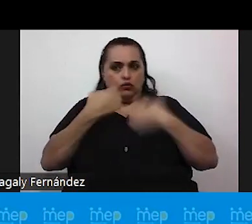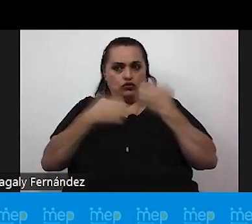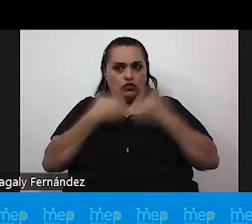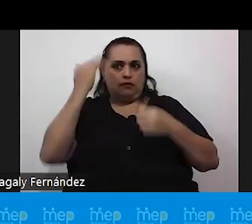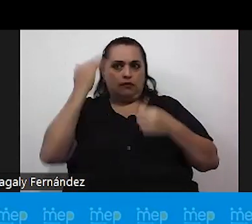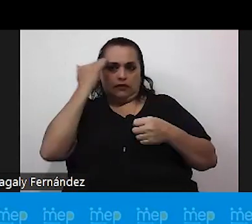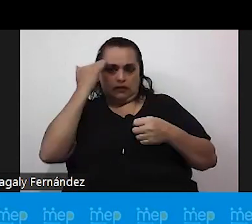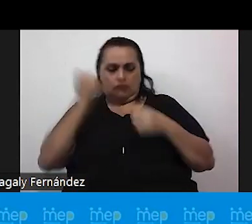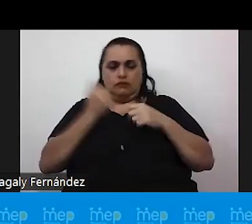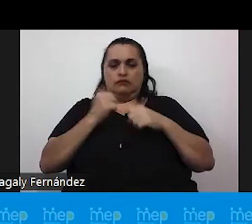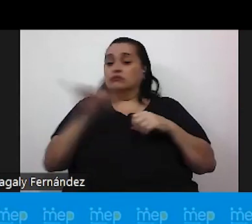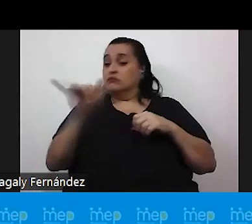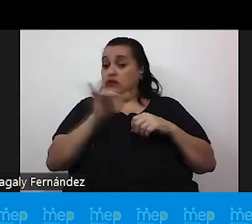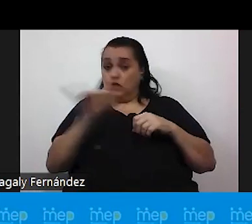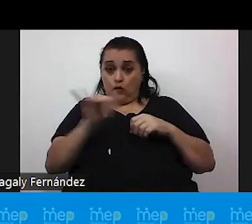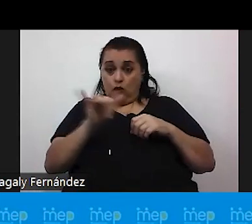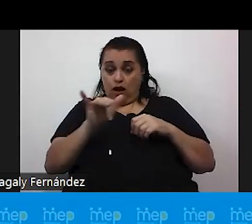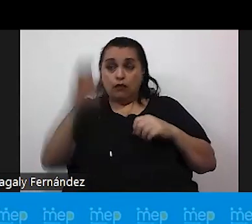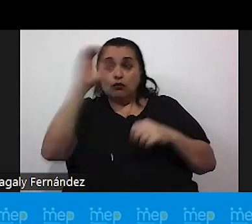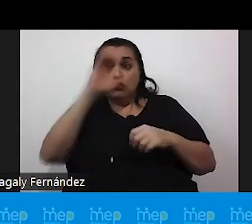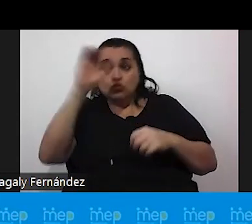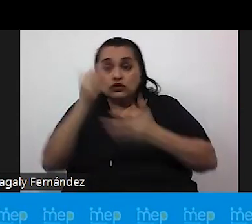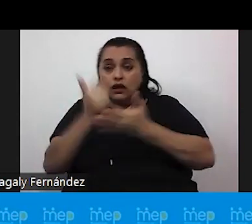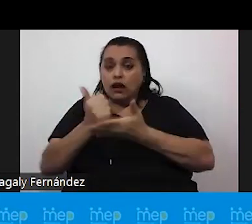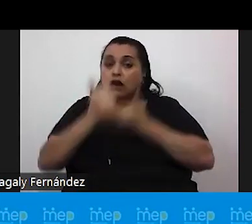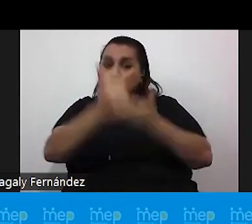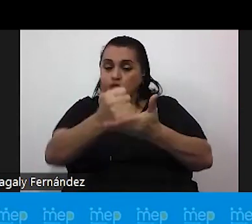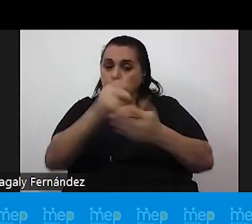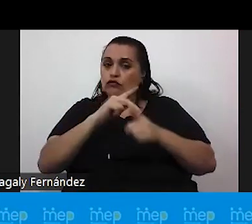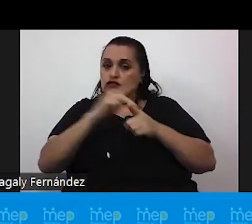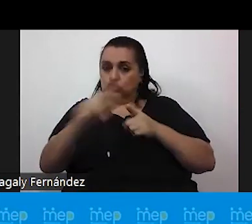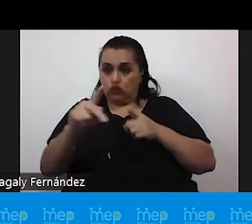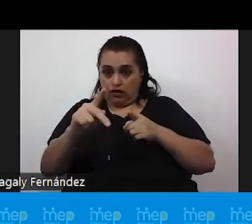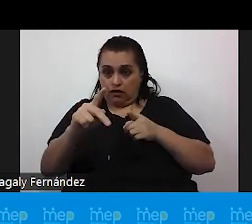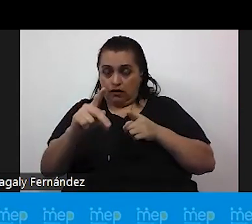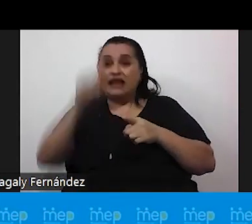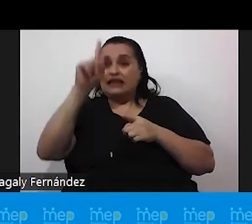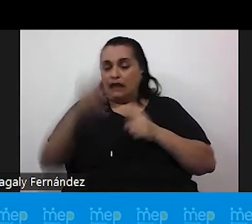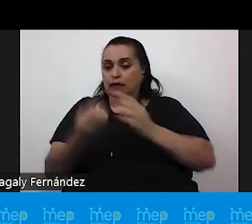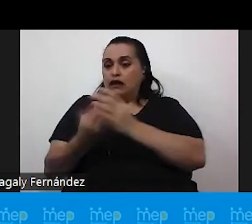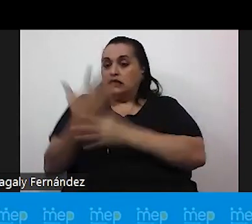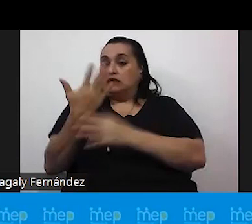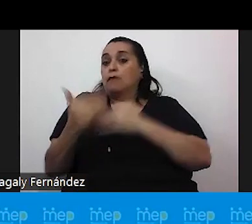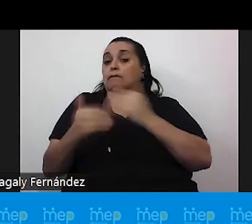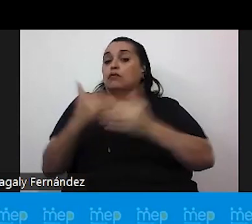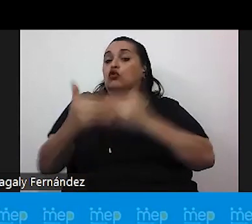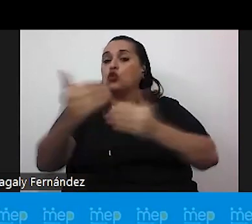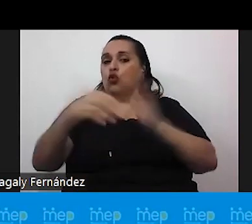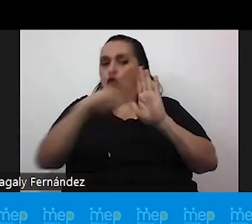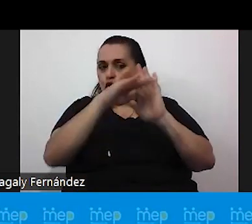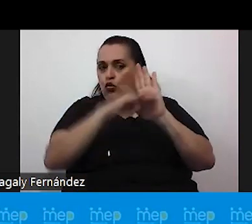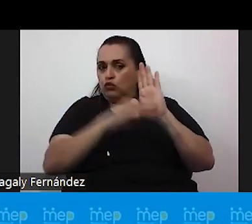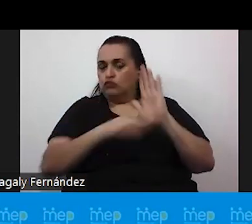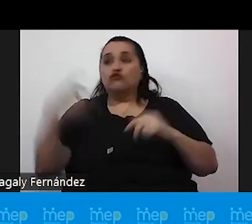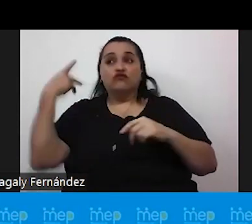aquí al igualmente buscar ayuda profesional si aquí tendríamos que activar el protocolo de riesgo de